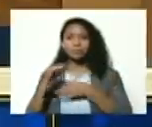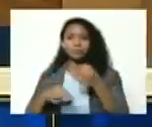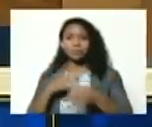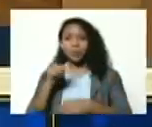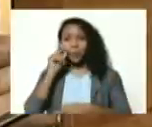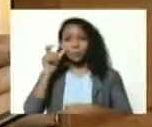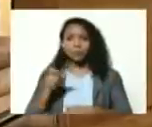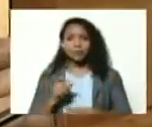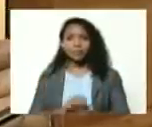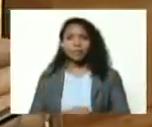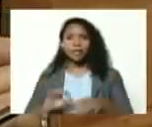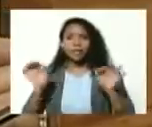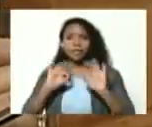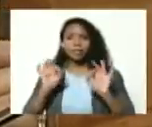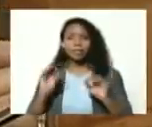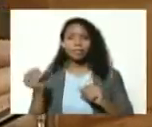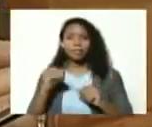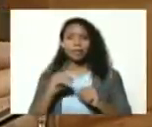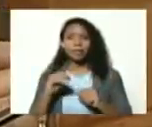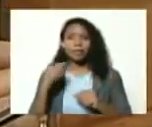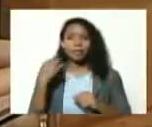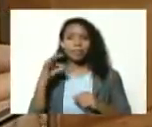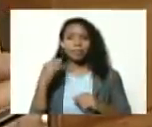Acosta nada más y nada menos